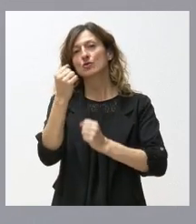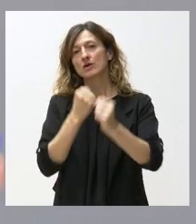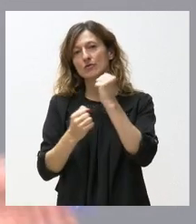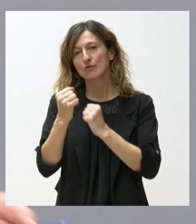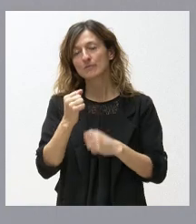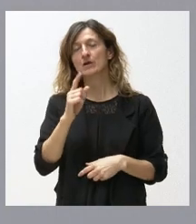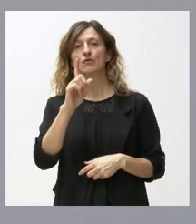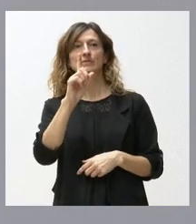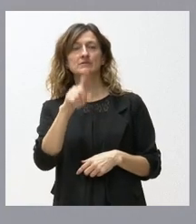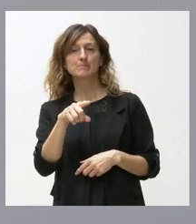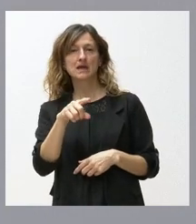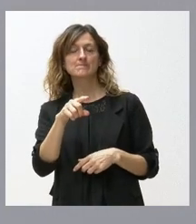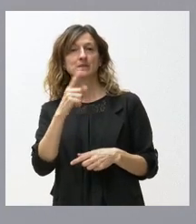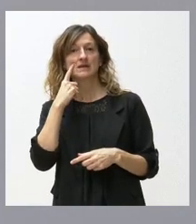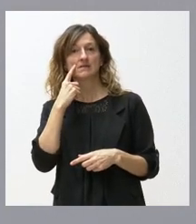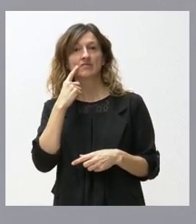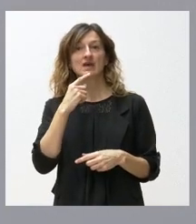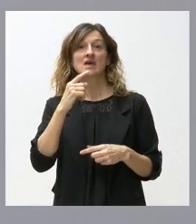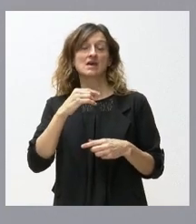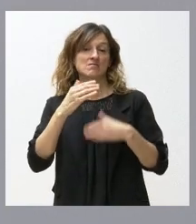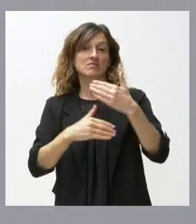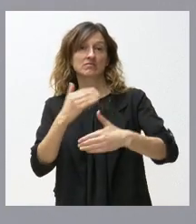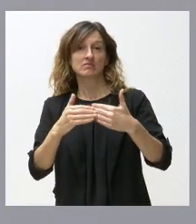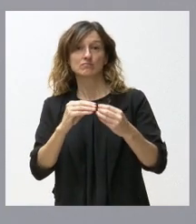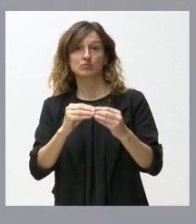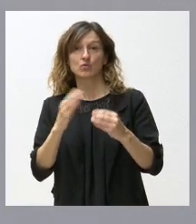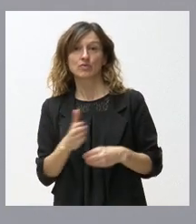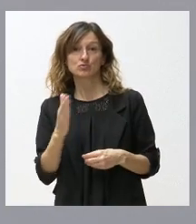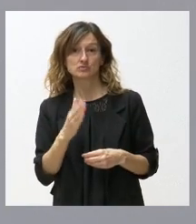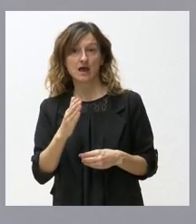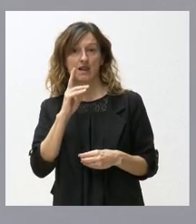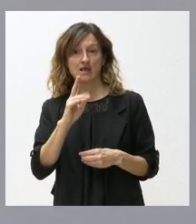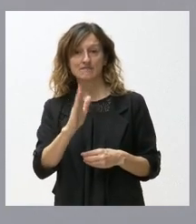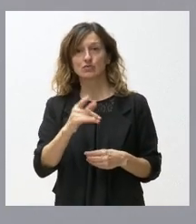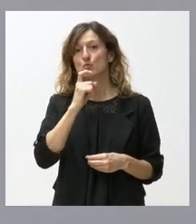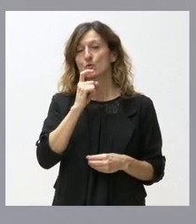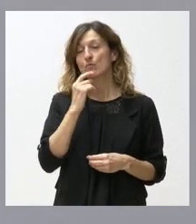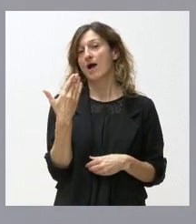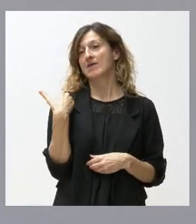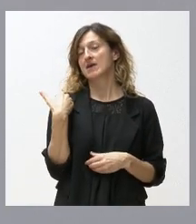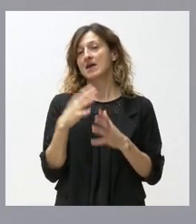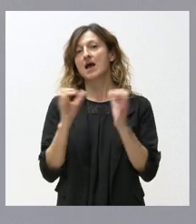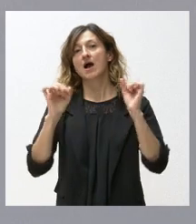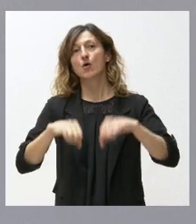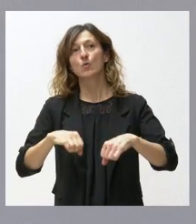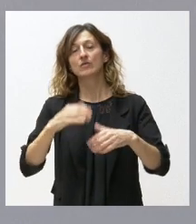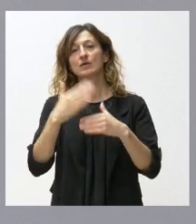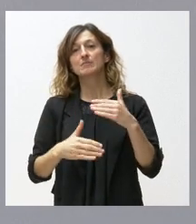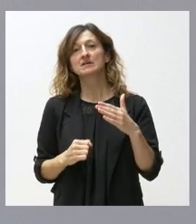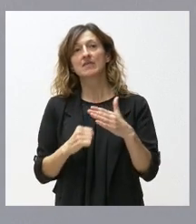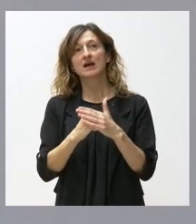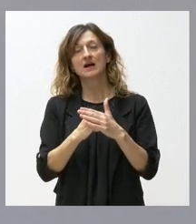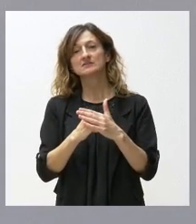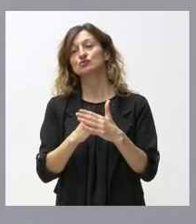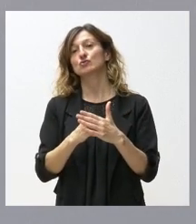que tiene también sobre la evolución del índice de producción industrial. Lo vimos ayer con el acuerdo parlamentario en torno al límite de gasto no financiero de la